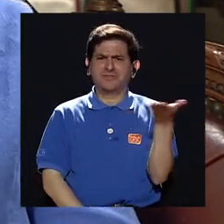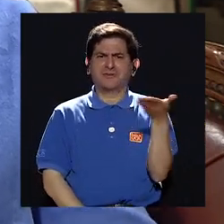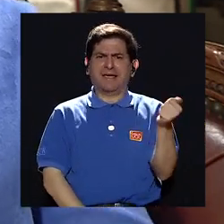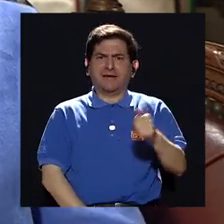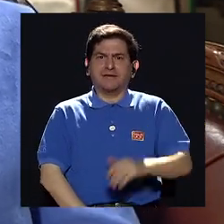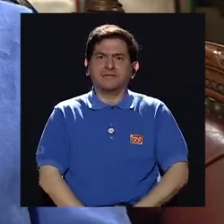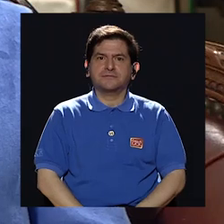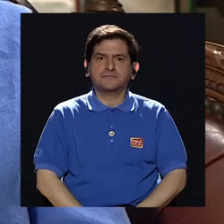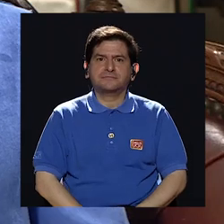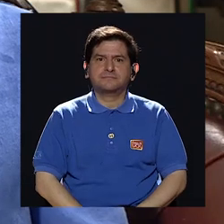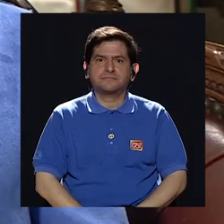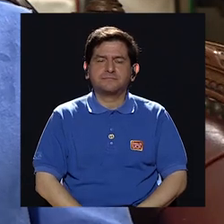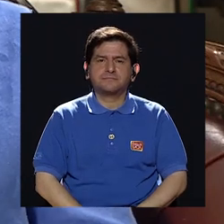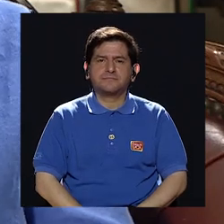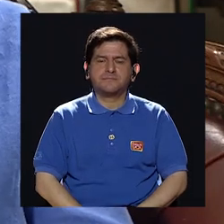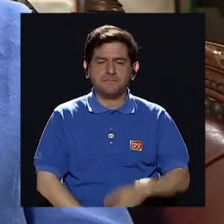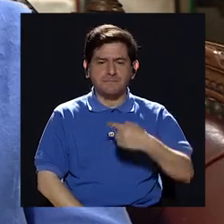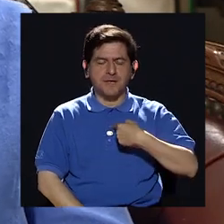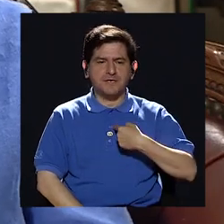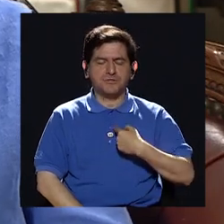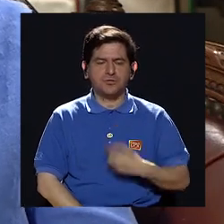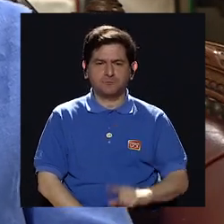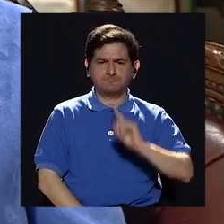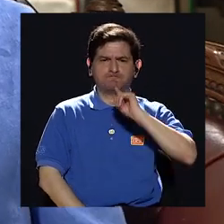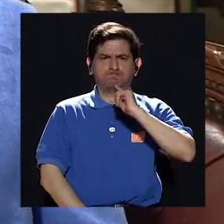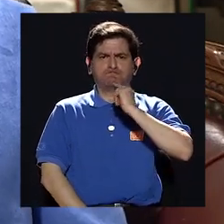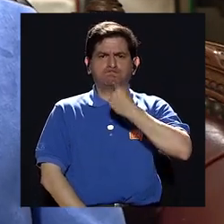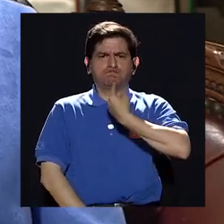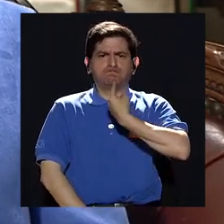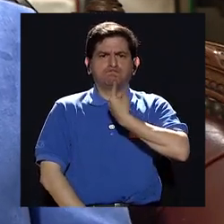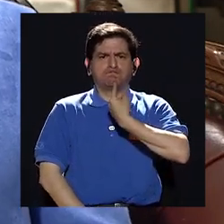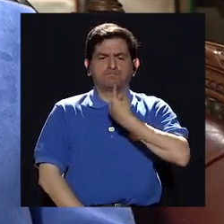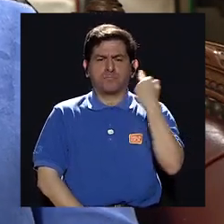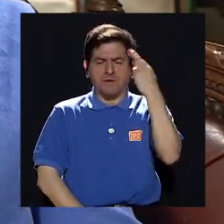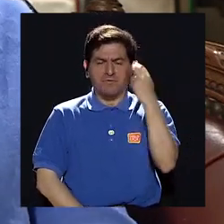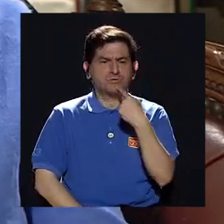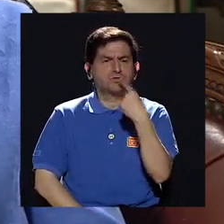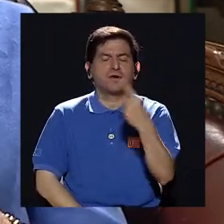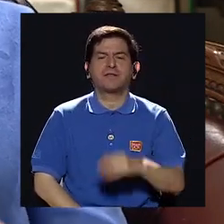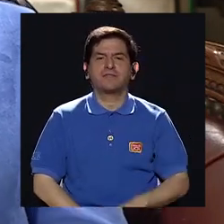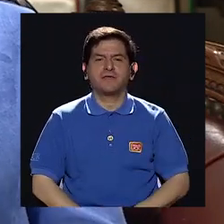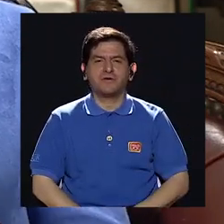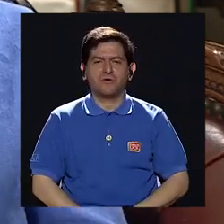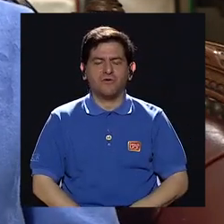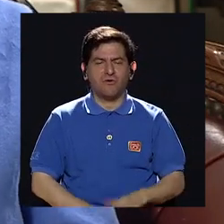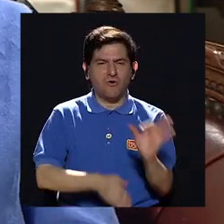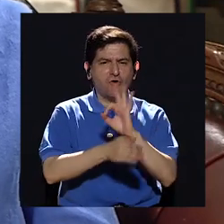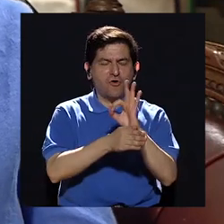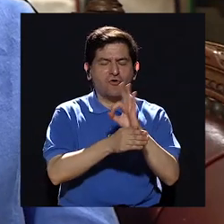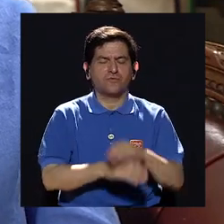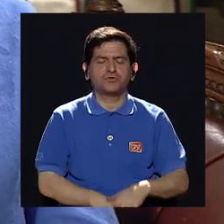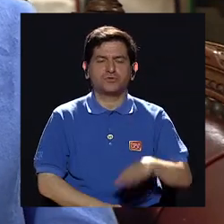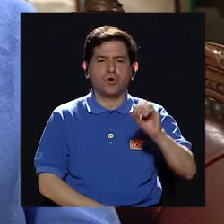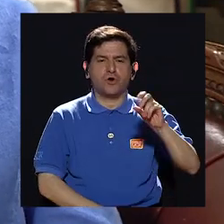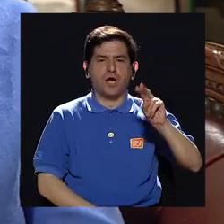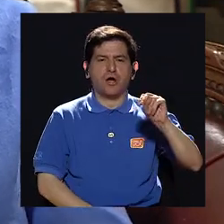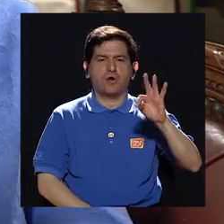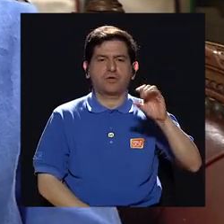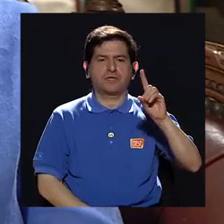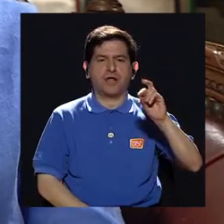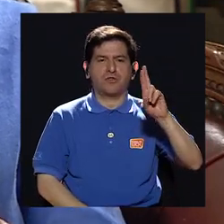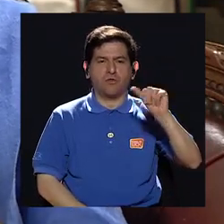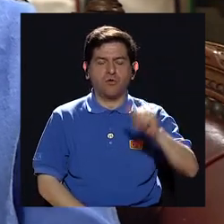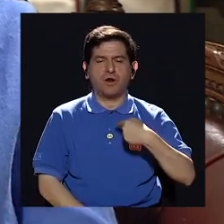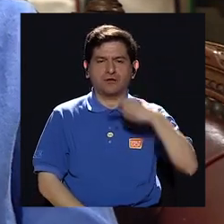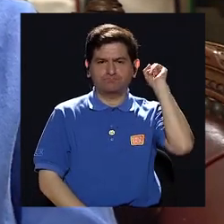esto? y entonces tomo la cosa en serio y por eso le digo que cuando fracasa contadora me veo